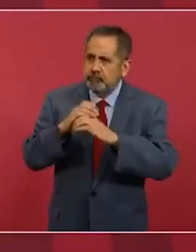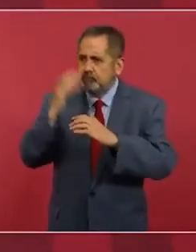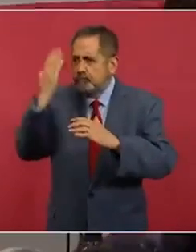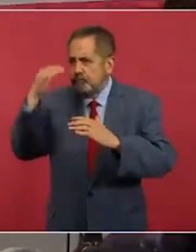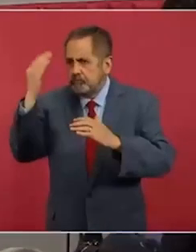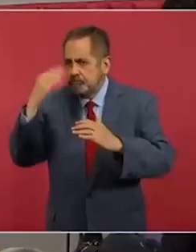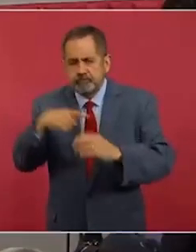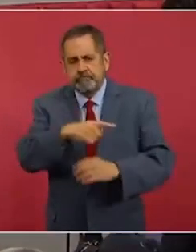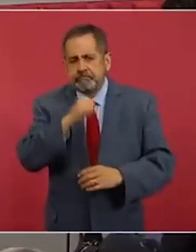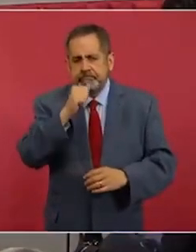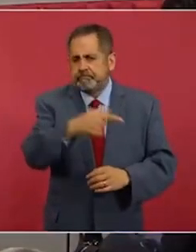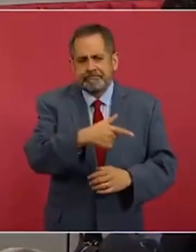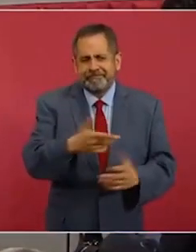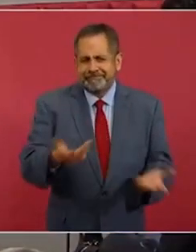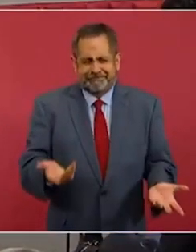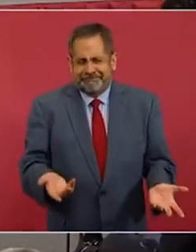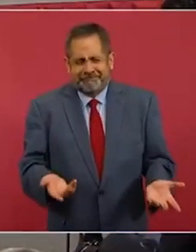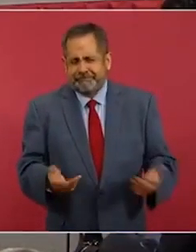tienen